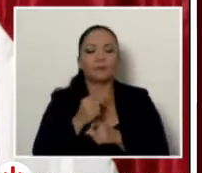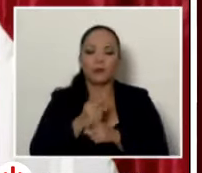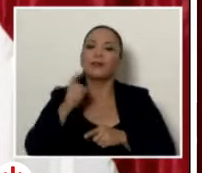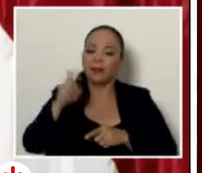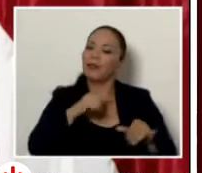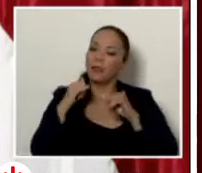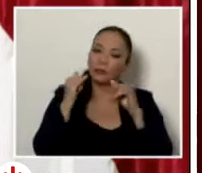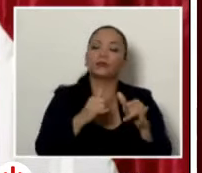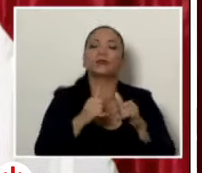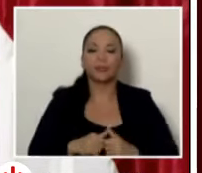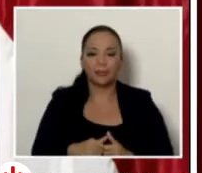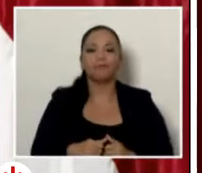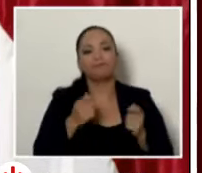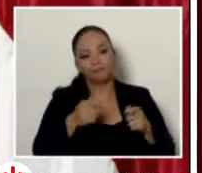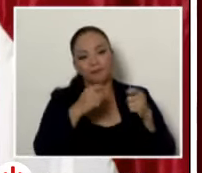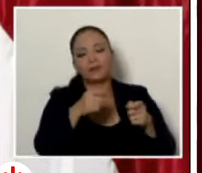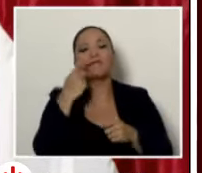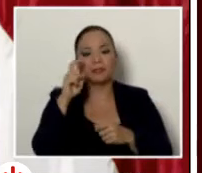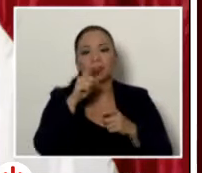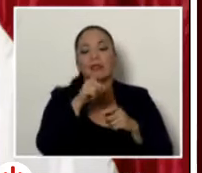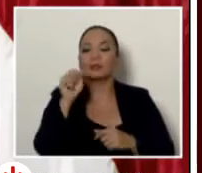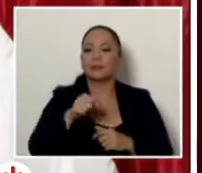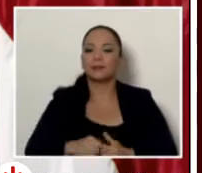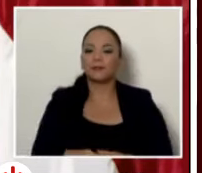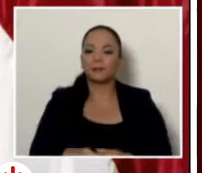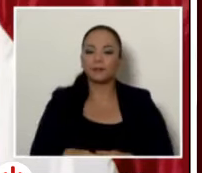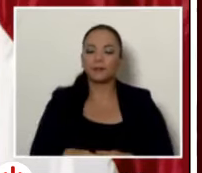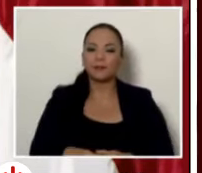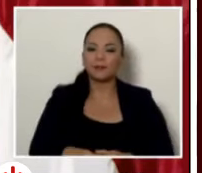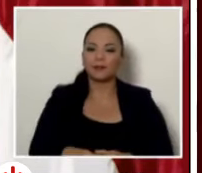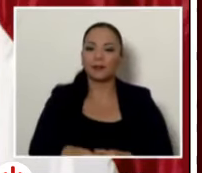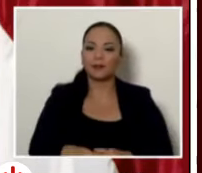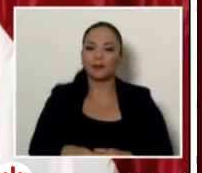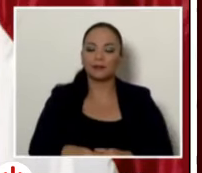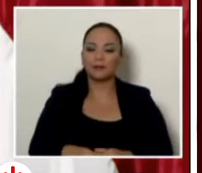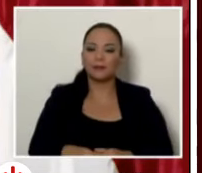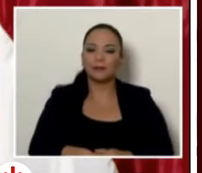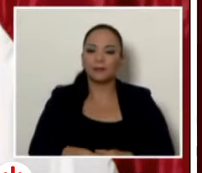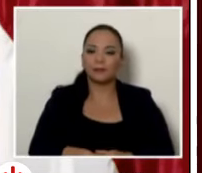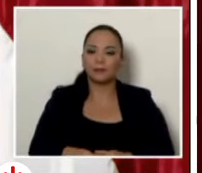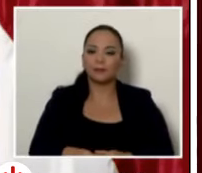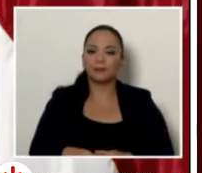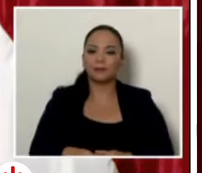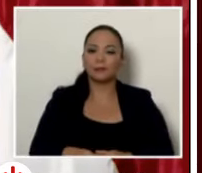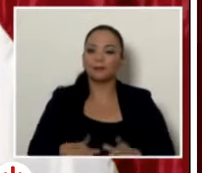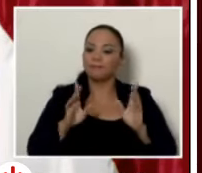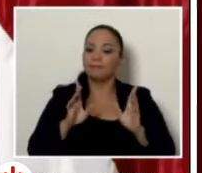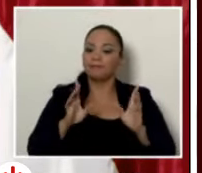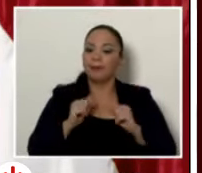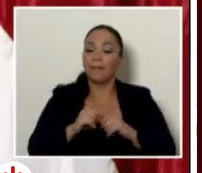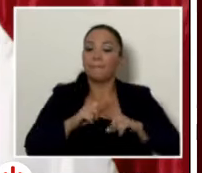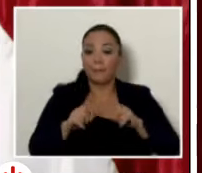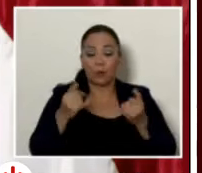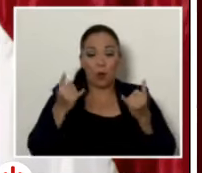denuncia ante la fiscalía no basta o no es conveniente para el objetivo del denunciante en este